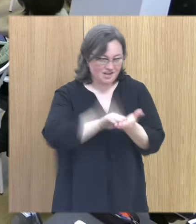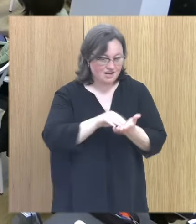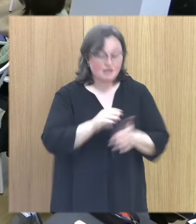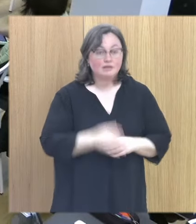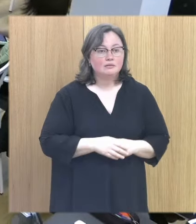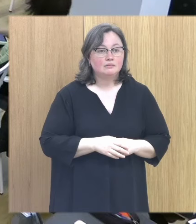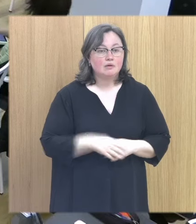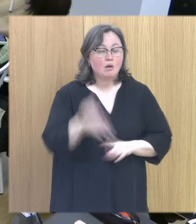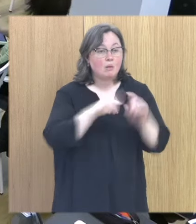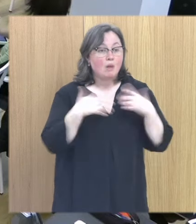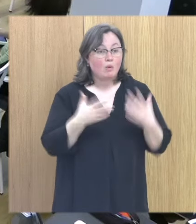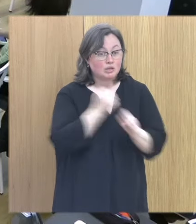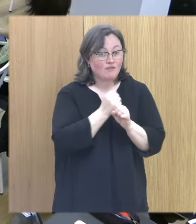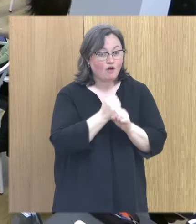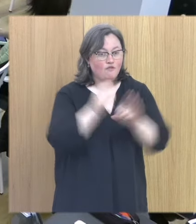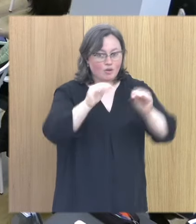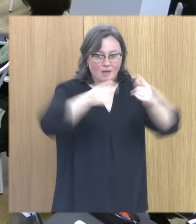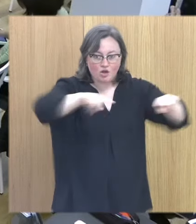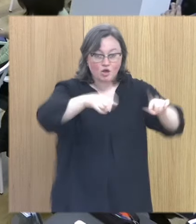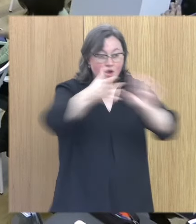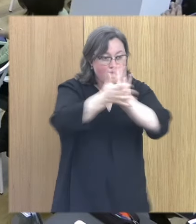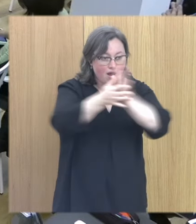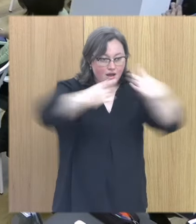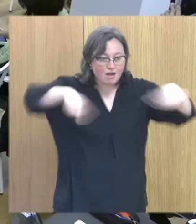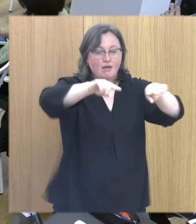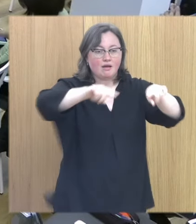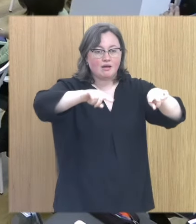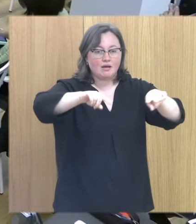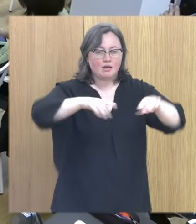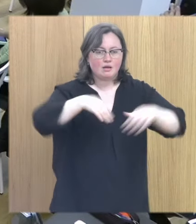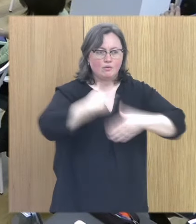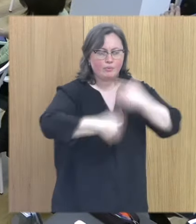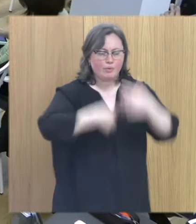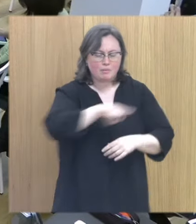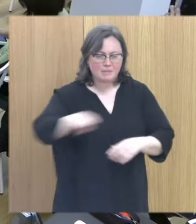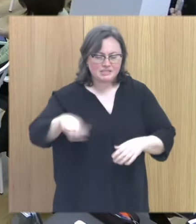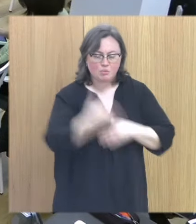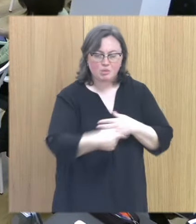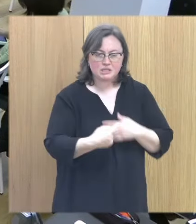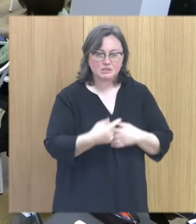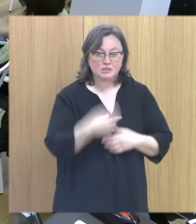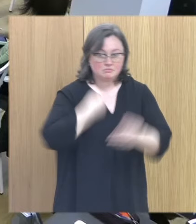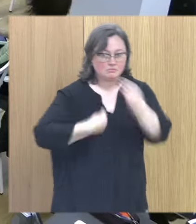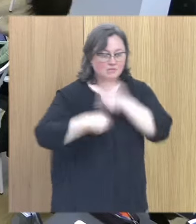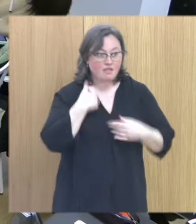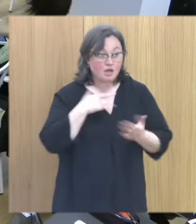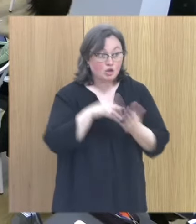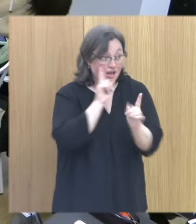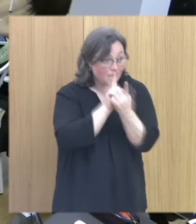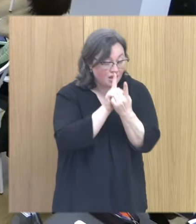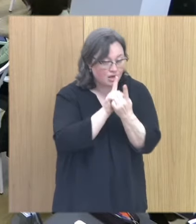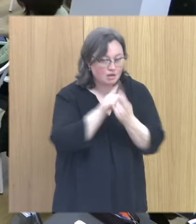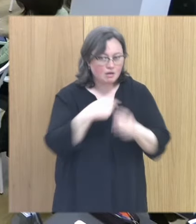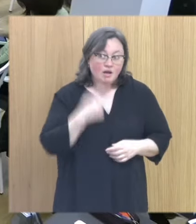el problema cuando yo trabajo en formación es que cuando explico esto los meses siguientes la gente me dice joder Pepa es que desde que trabajé contigo